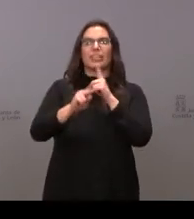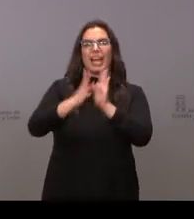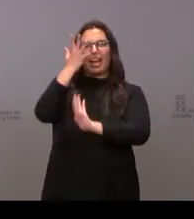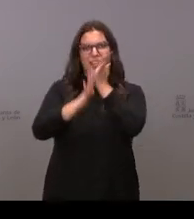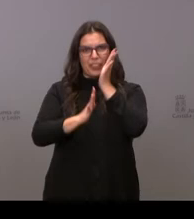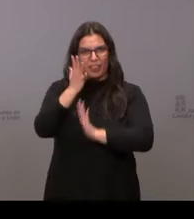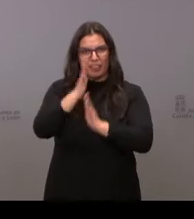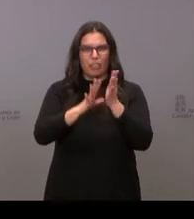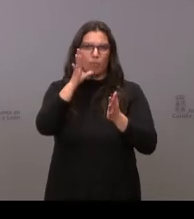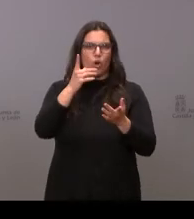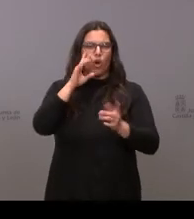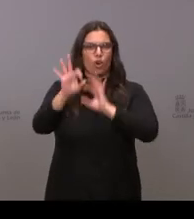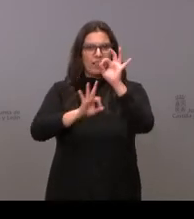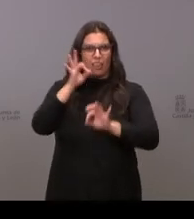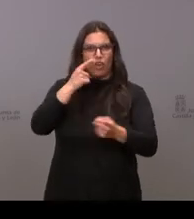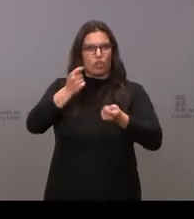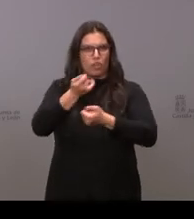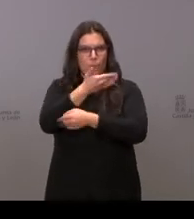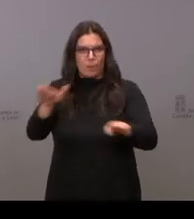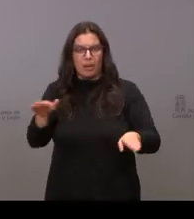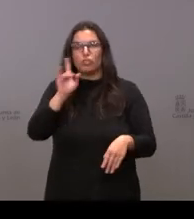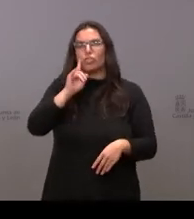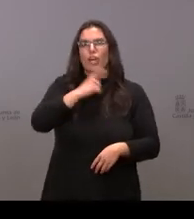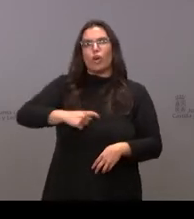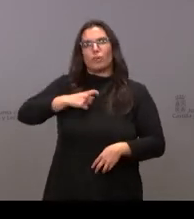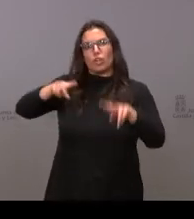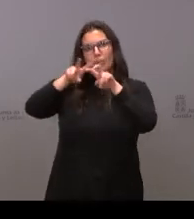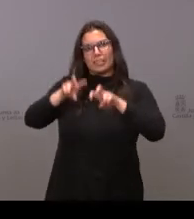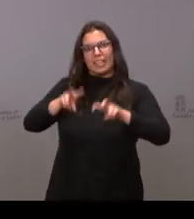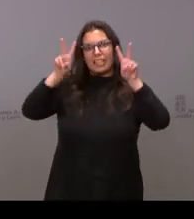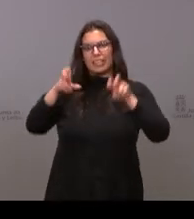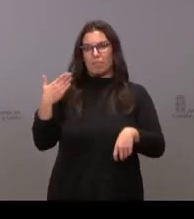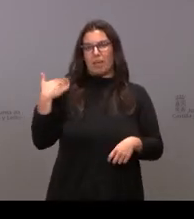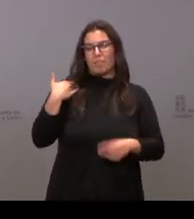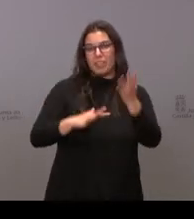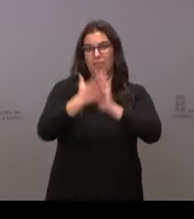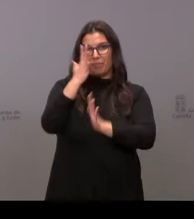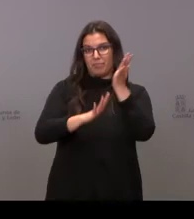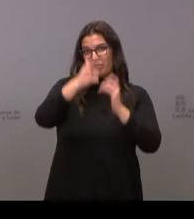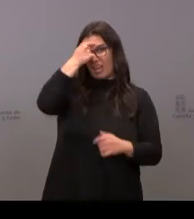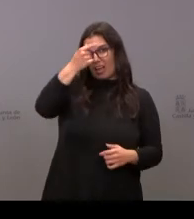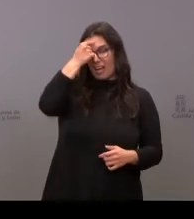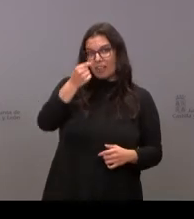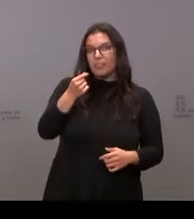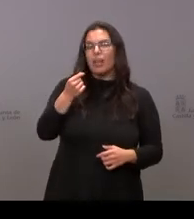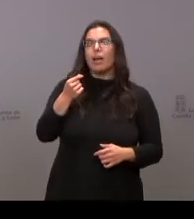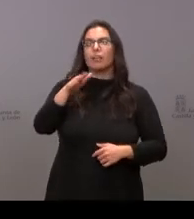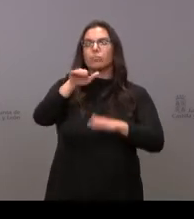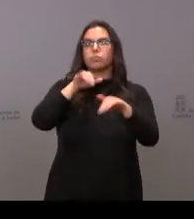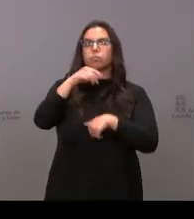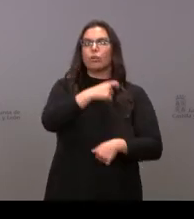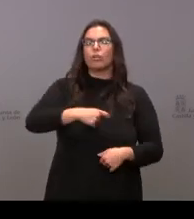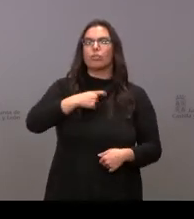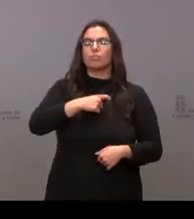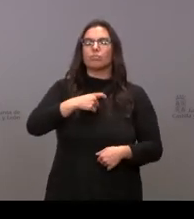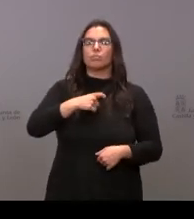coordinación. No sé cómo está el tema de la comisión de investigación del incendio de Navala Cruz y ya se ha fijado cuándo se convocarán y si cree que